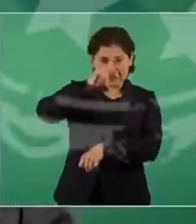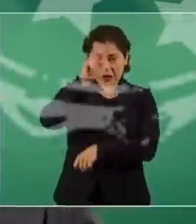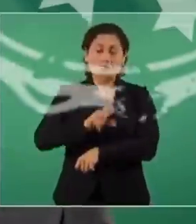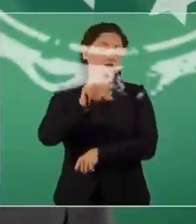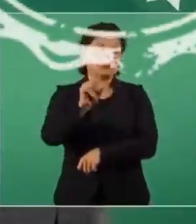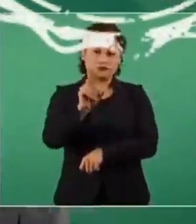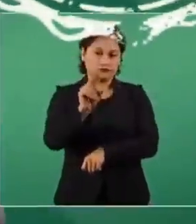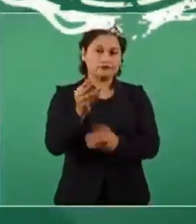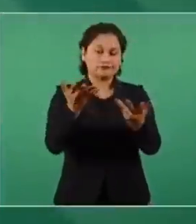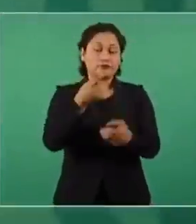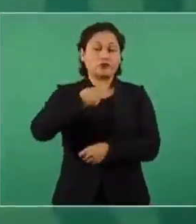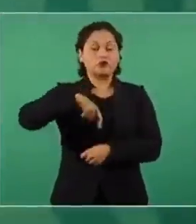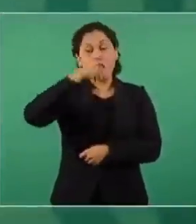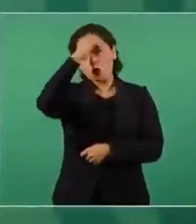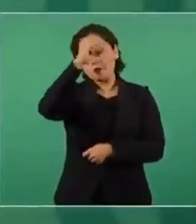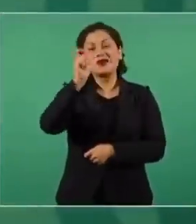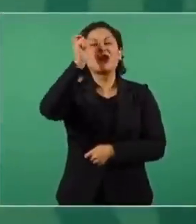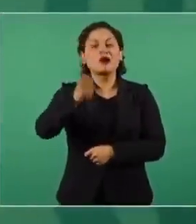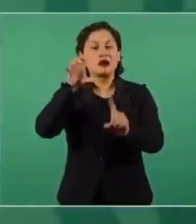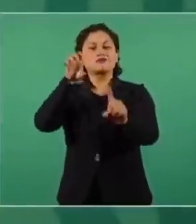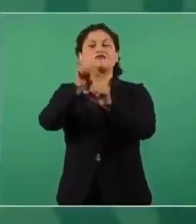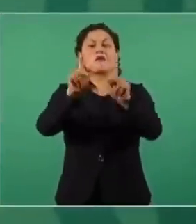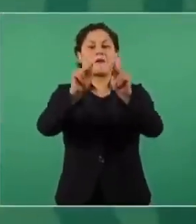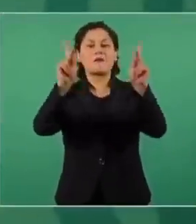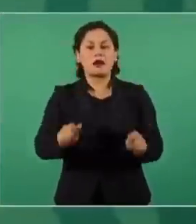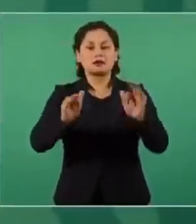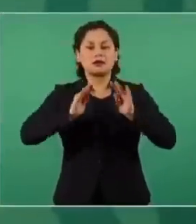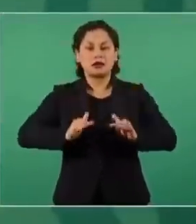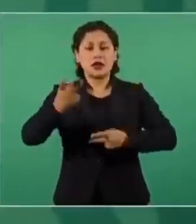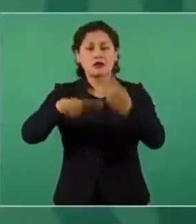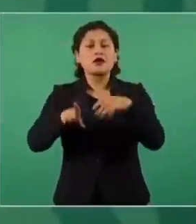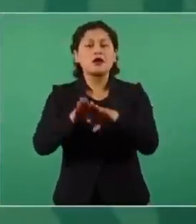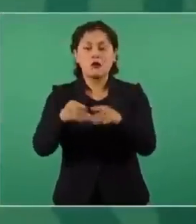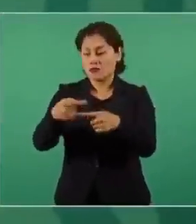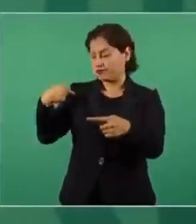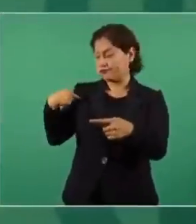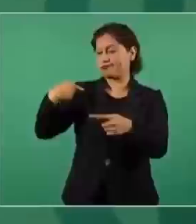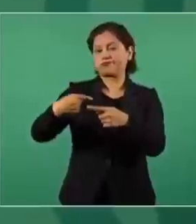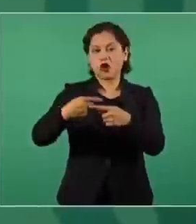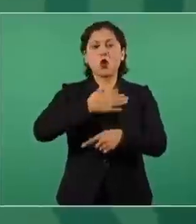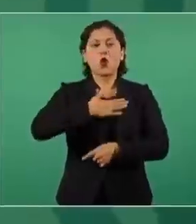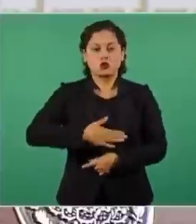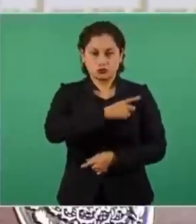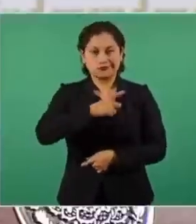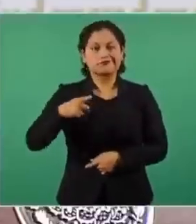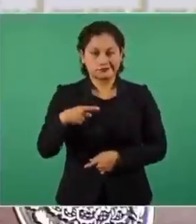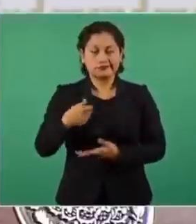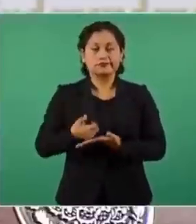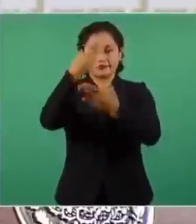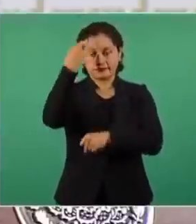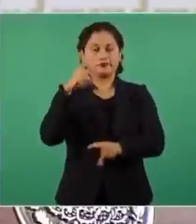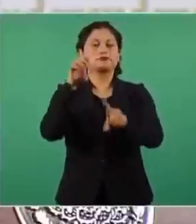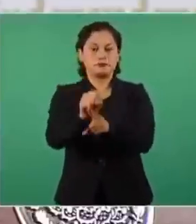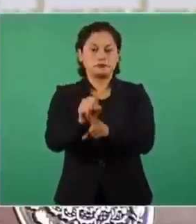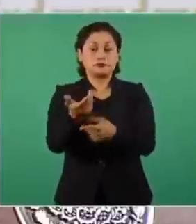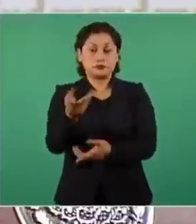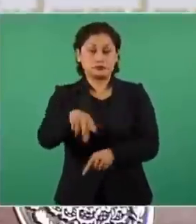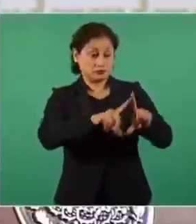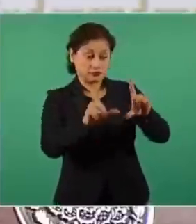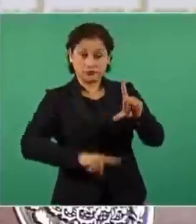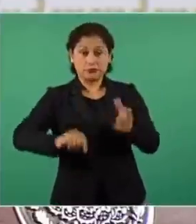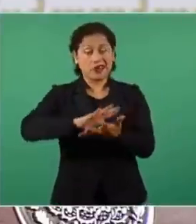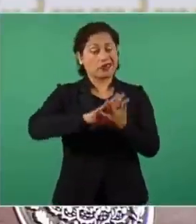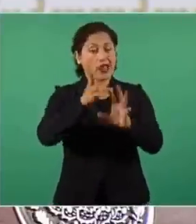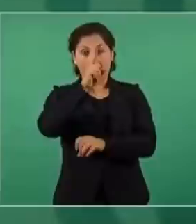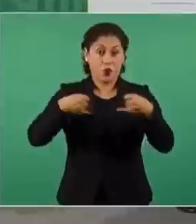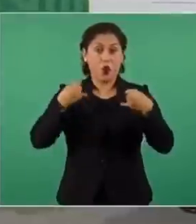Nosotros pensamos que la paz y la tranquilidad son frutos de la justicia, que si se llegó a extremos de violencia fue